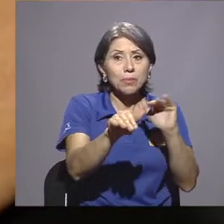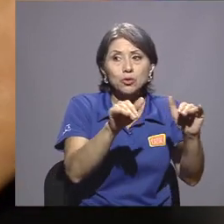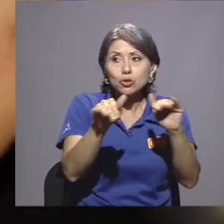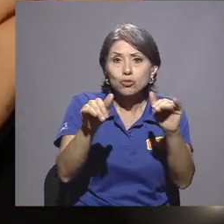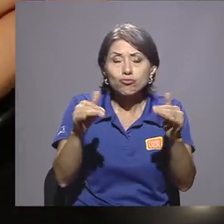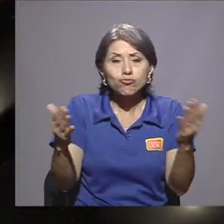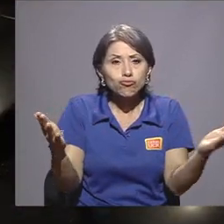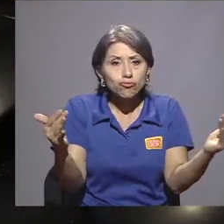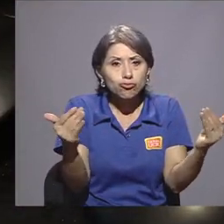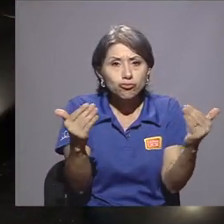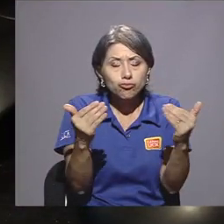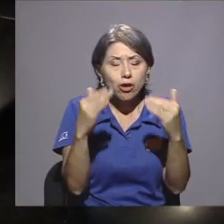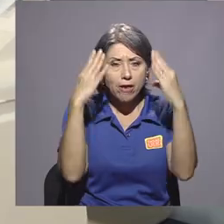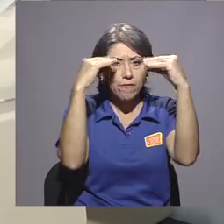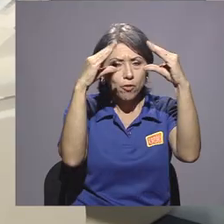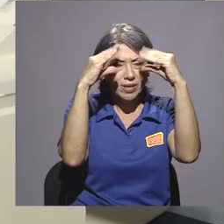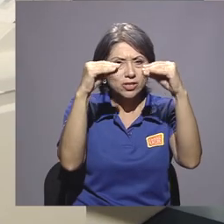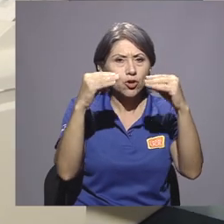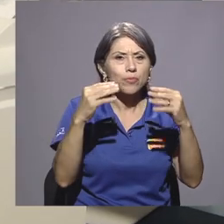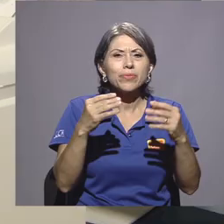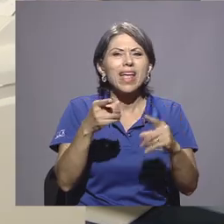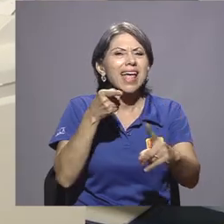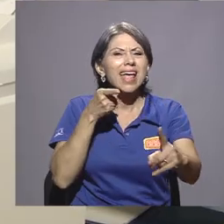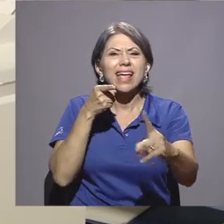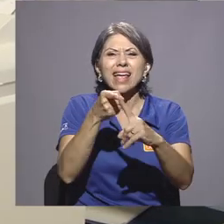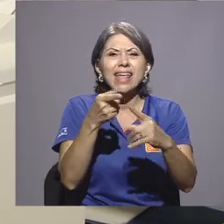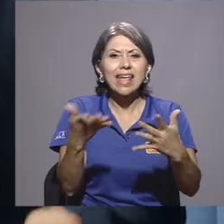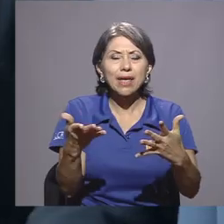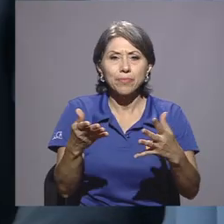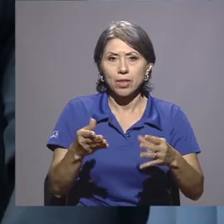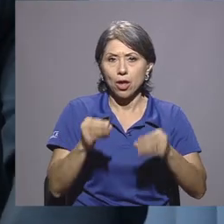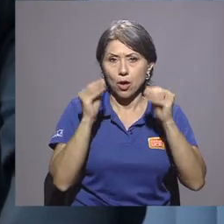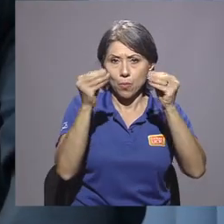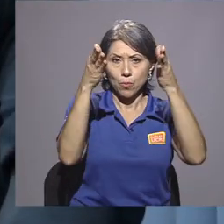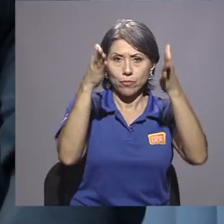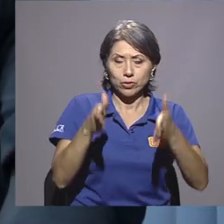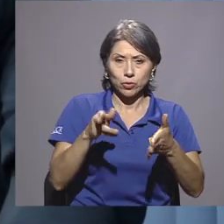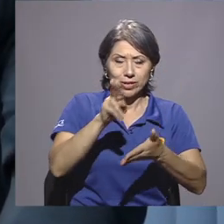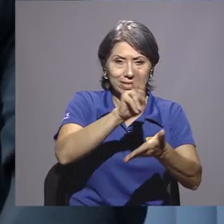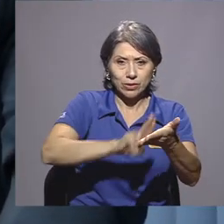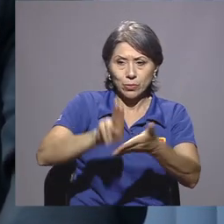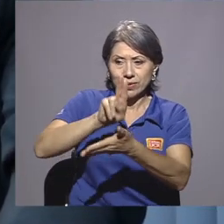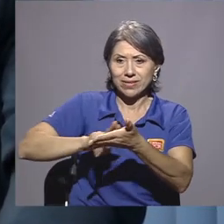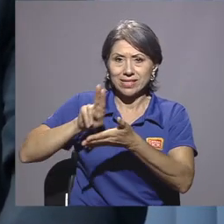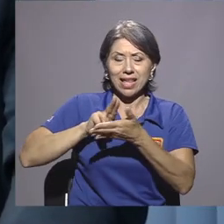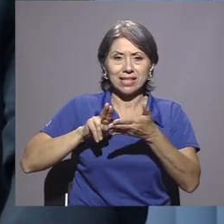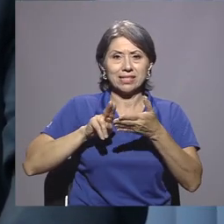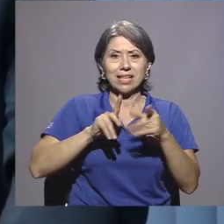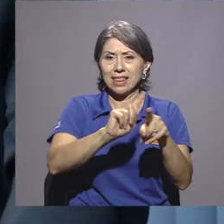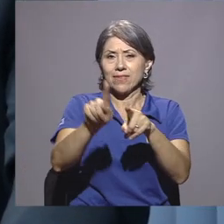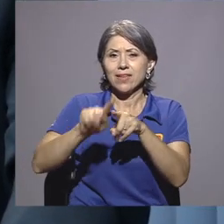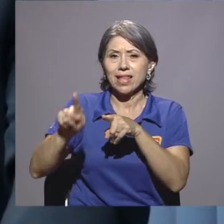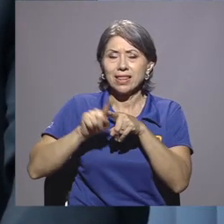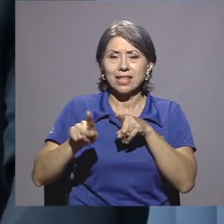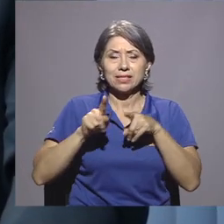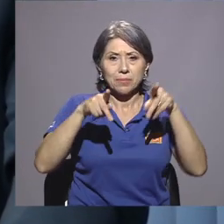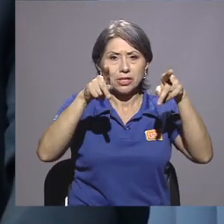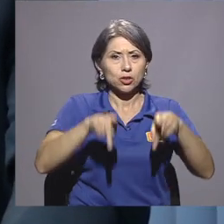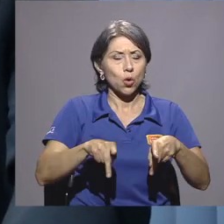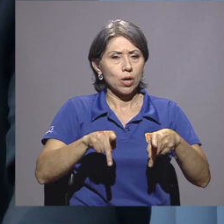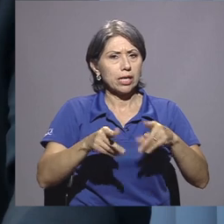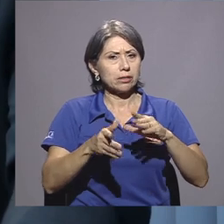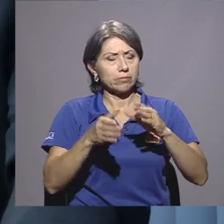que académicos de nuestros sistemas universitarios y del país puedan presentar